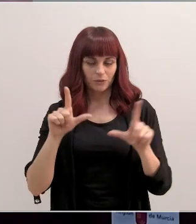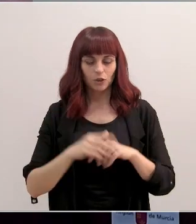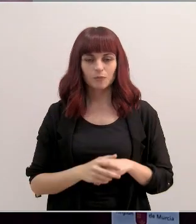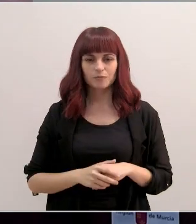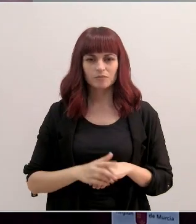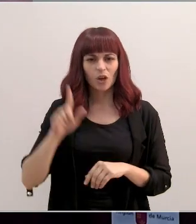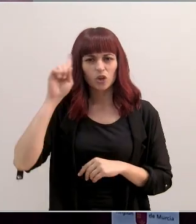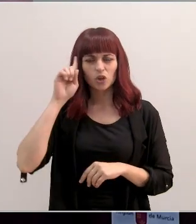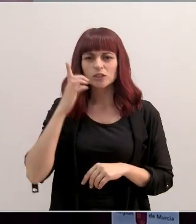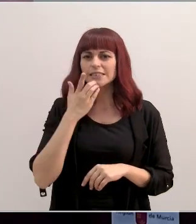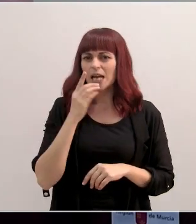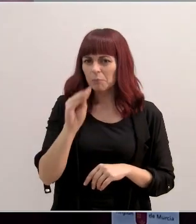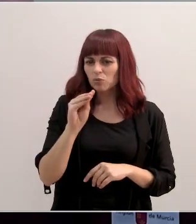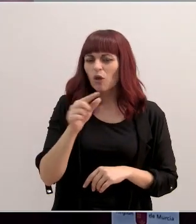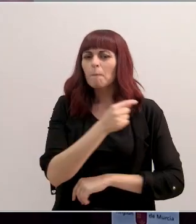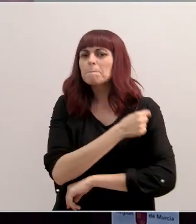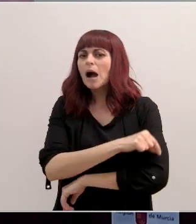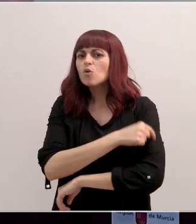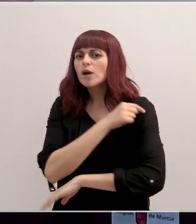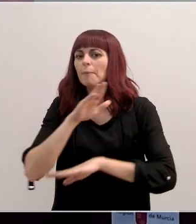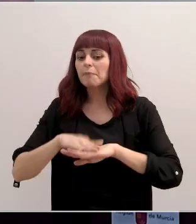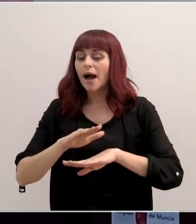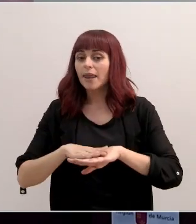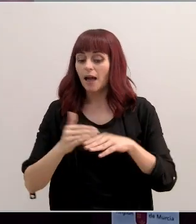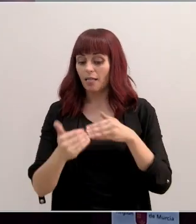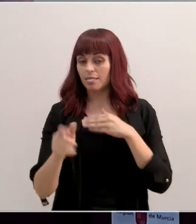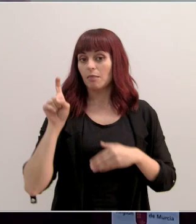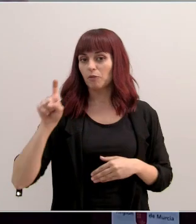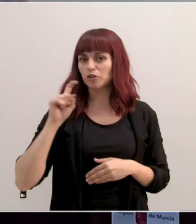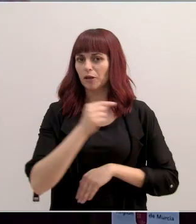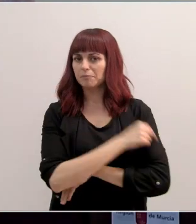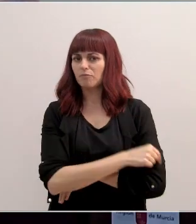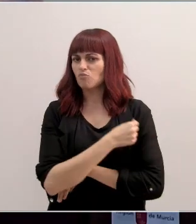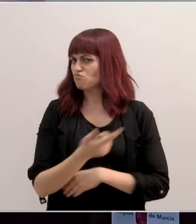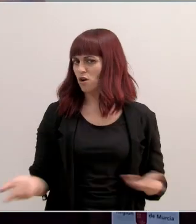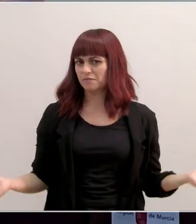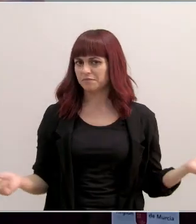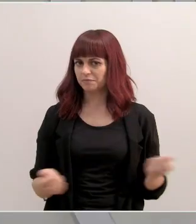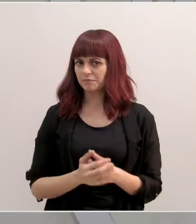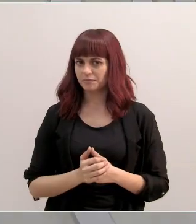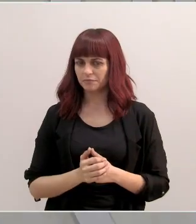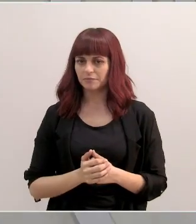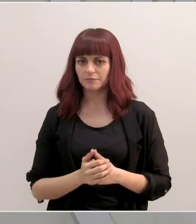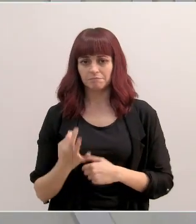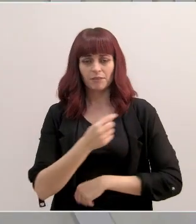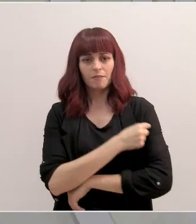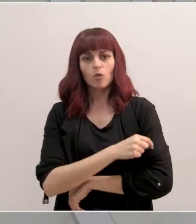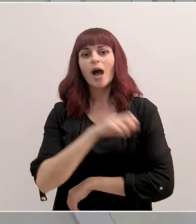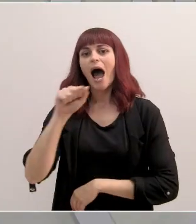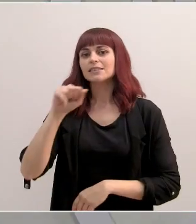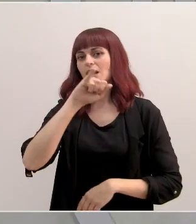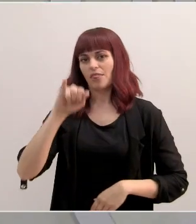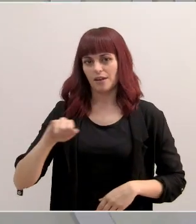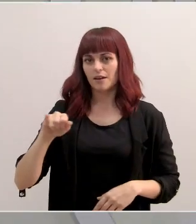llegado a decir. ¿Con qué vacunas se va a vacunar a los profesores ya a partir de este fin de semana? En principio tiene que ser AstraZeneca.